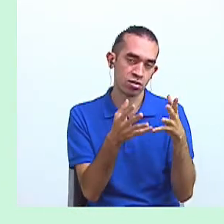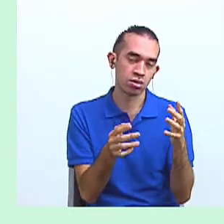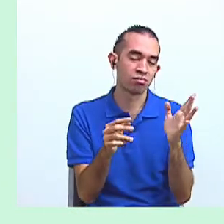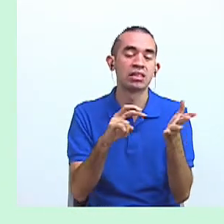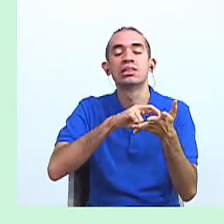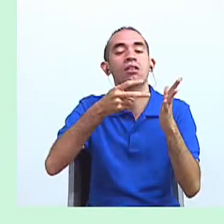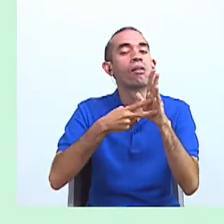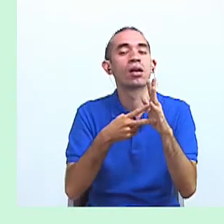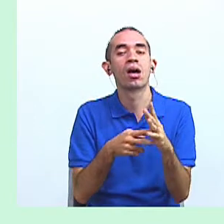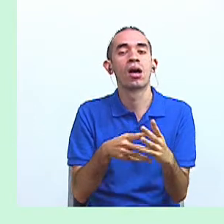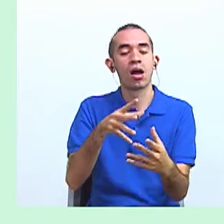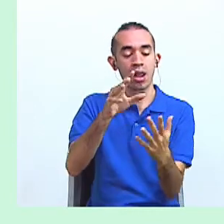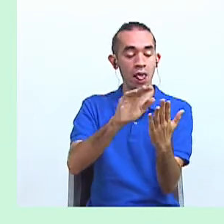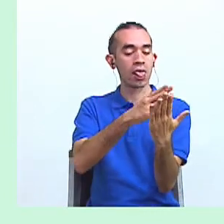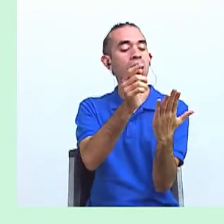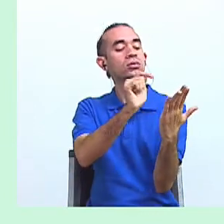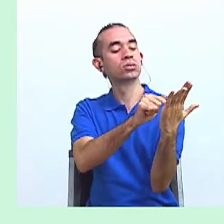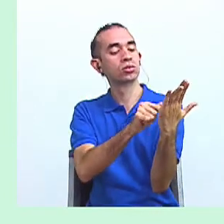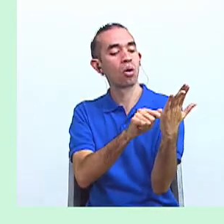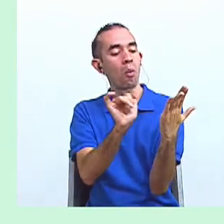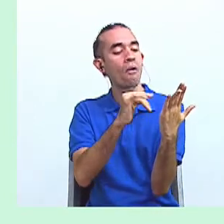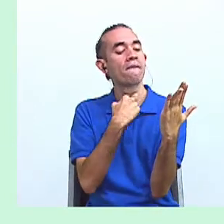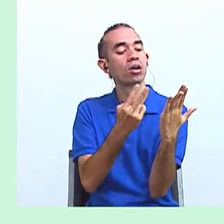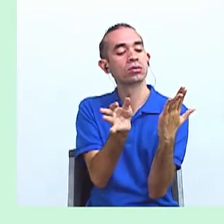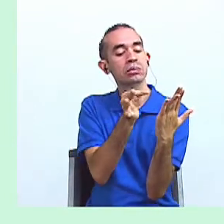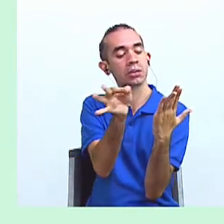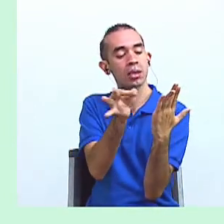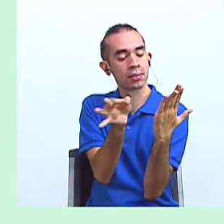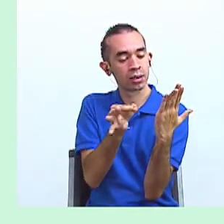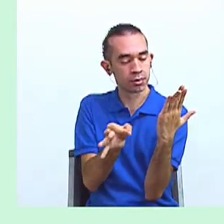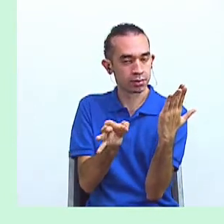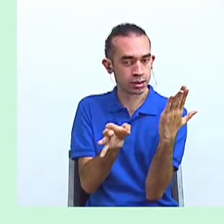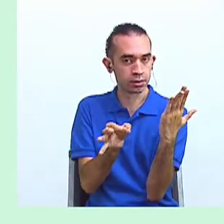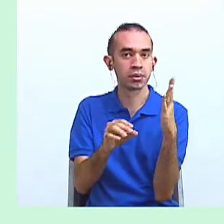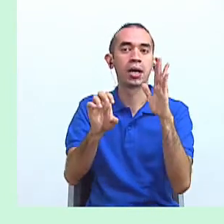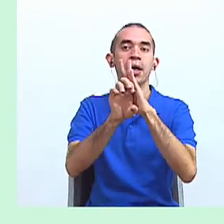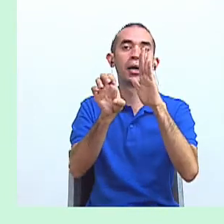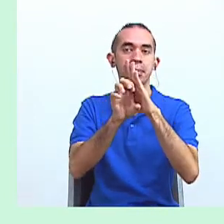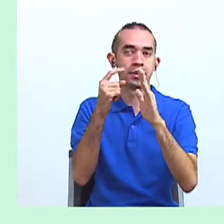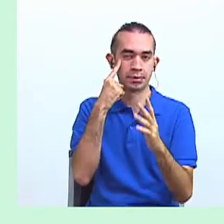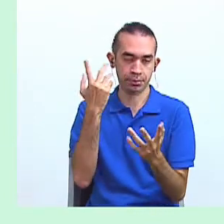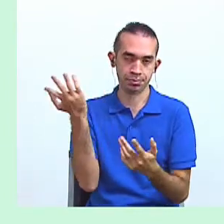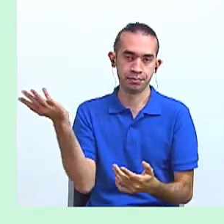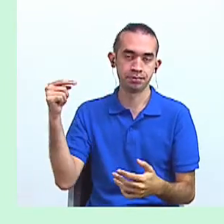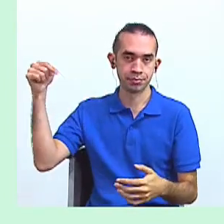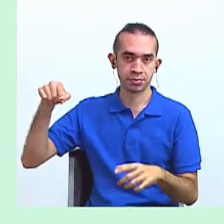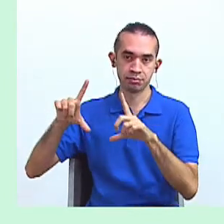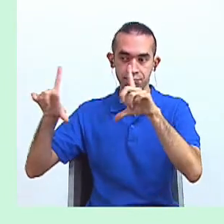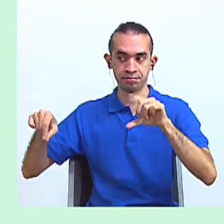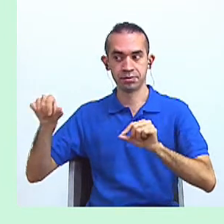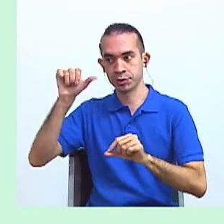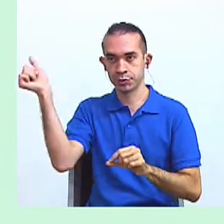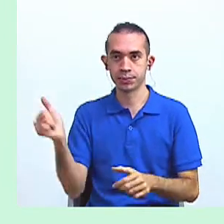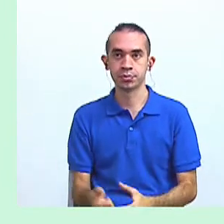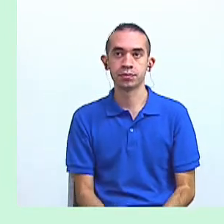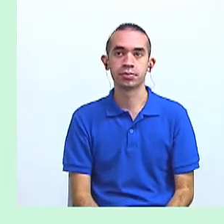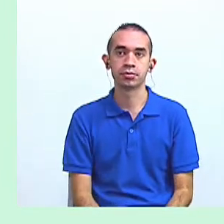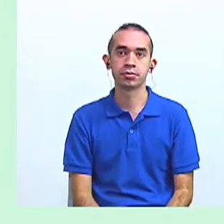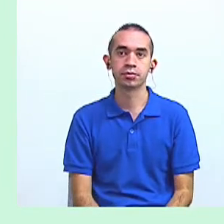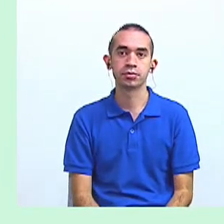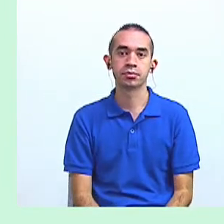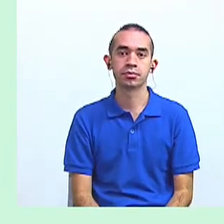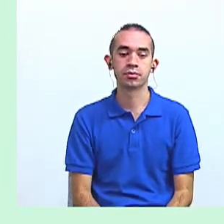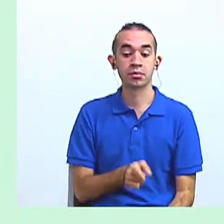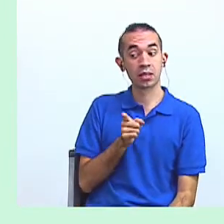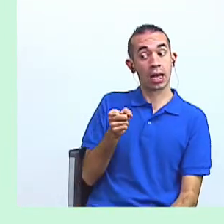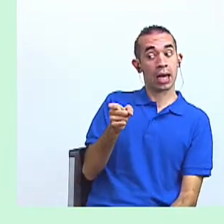refiero a la voz que narra el texto. Por ejemplo, en la siguiente cita, Construyó entonces la mesa